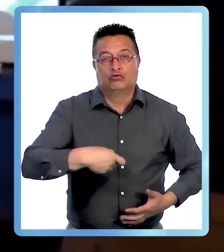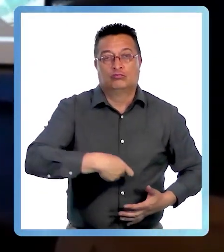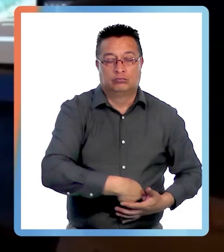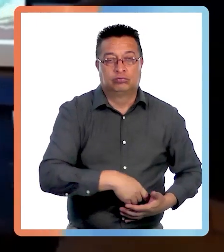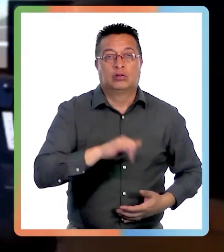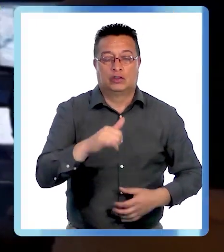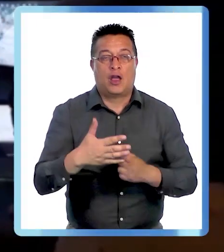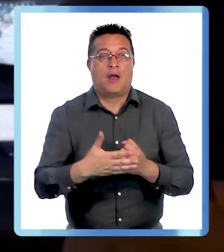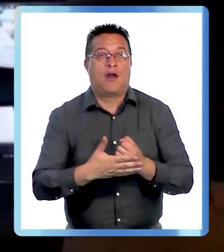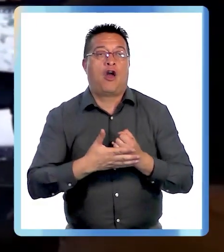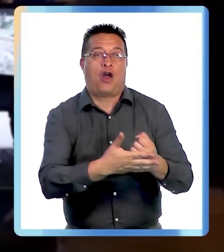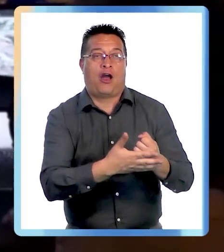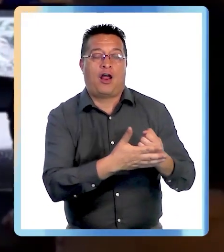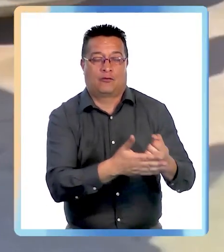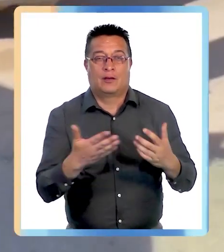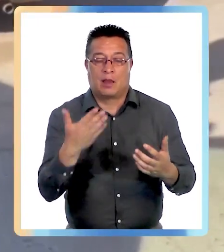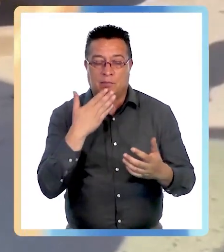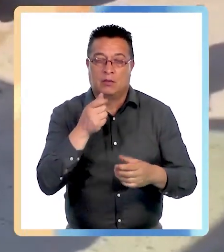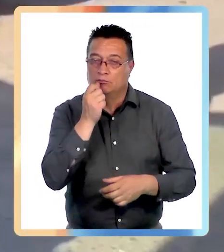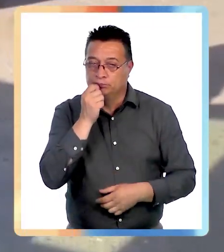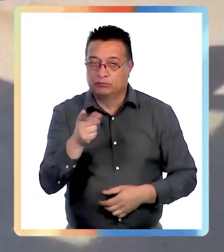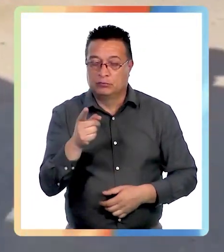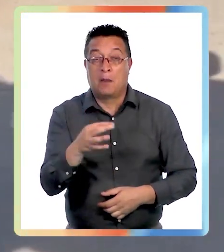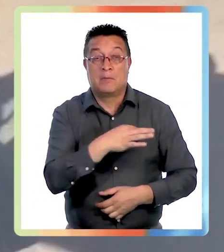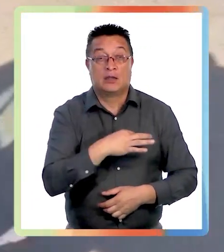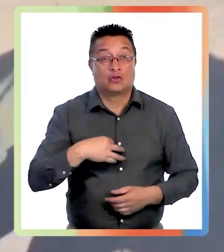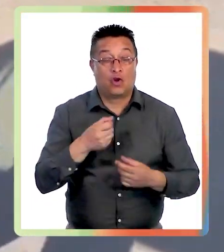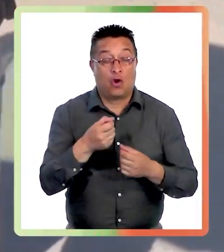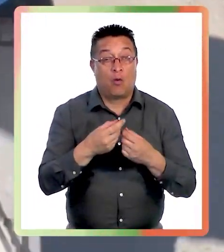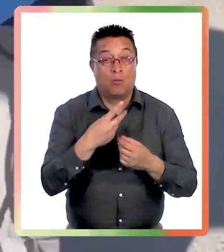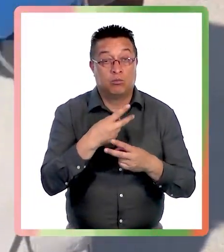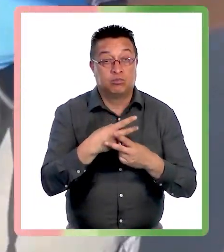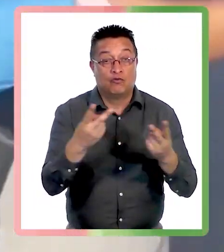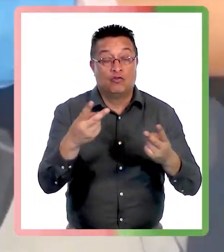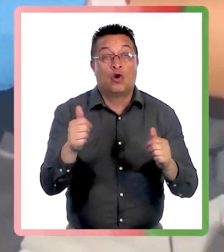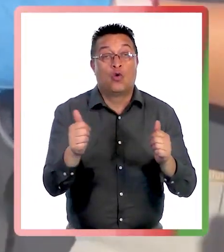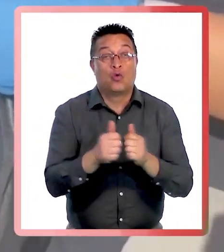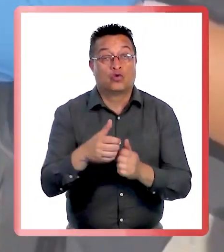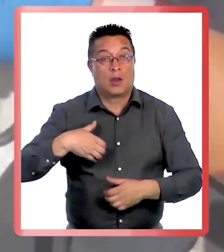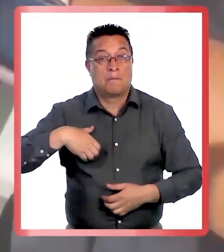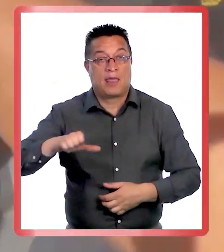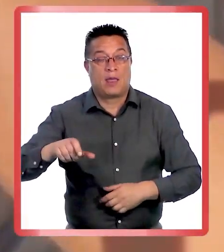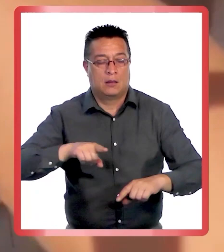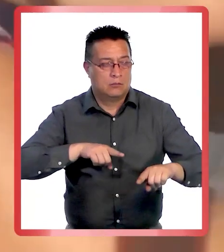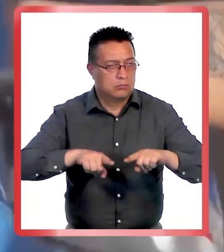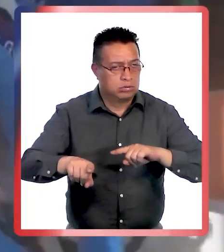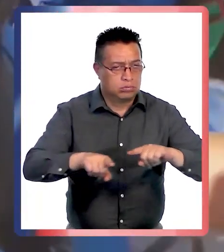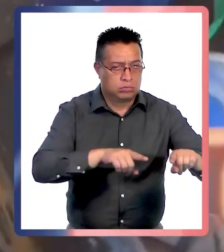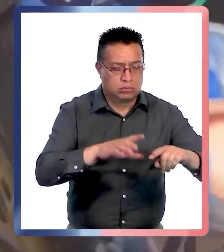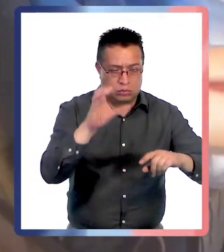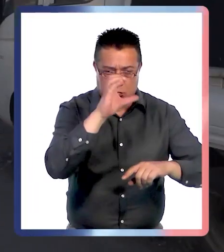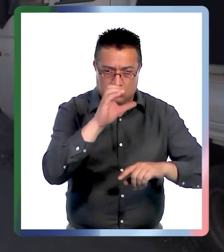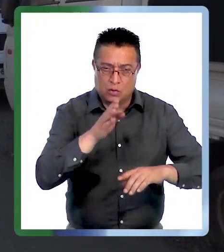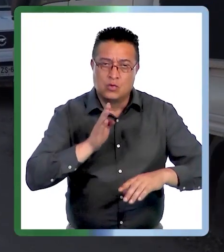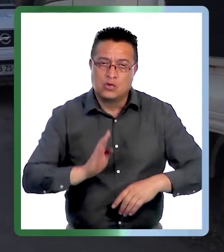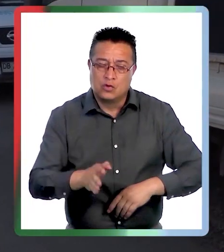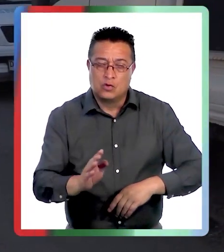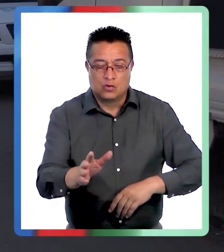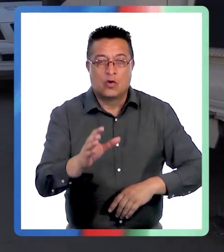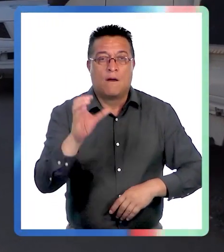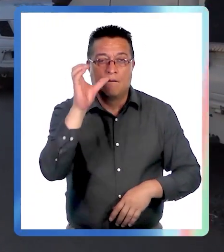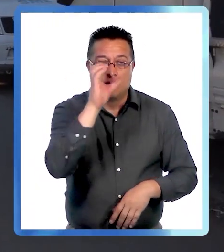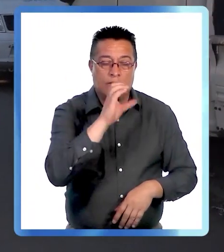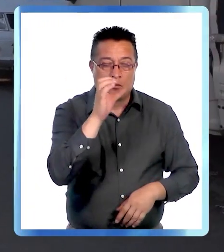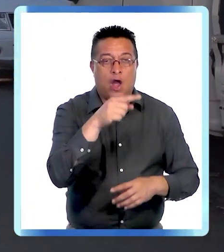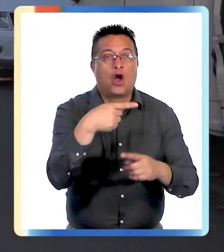tenencia de armas y colaboración. El Ministerio Público, en conjunto con la PDI, continúa con las diligencias investigativas